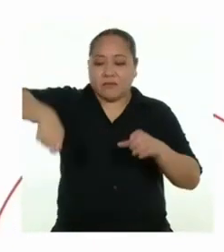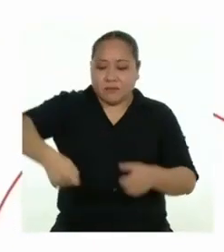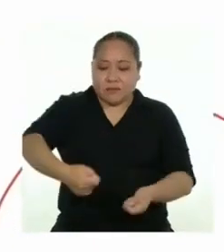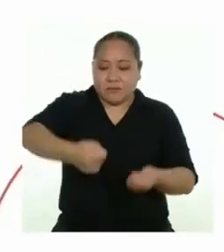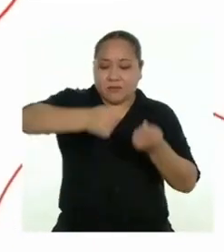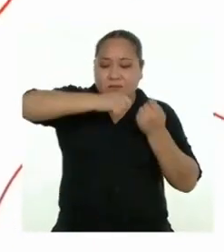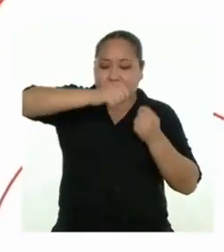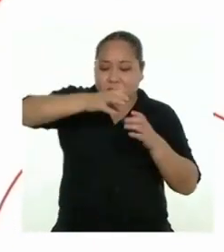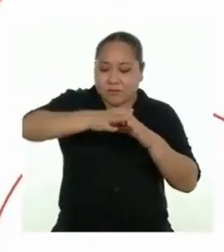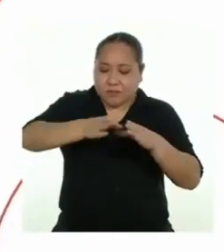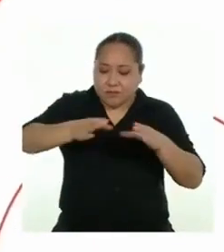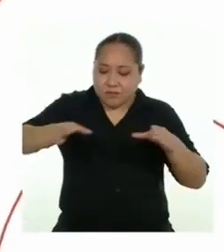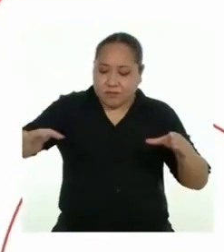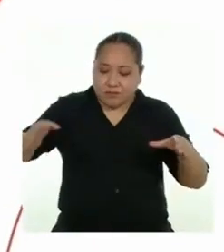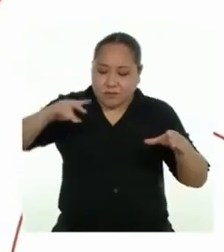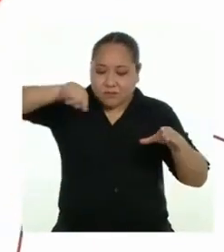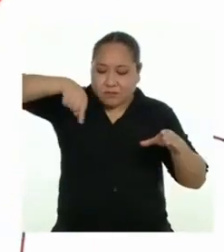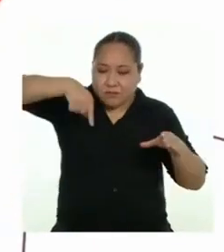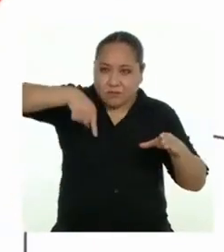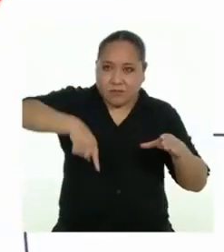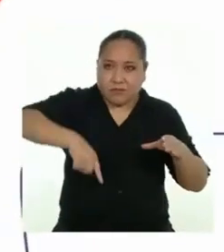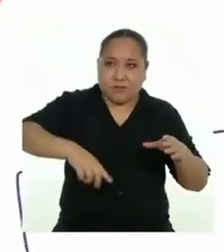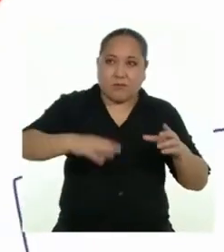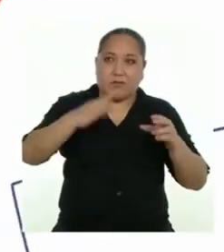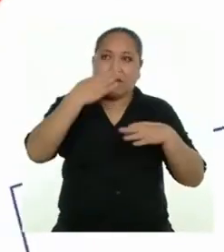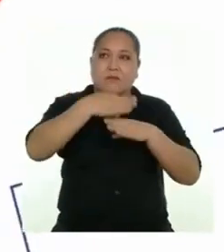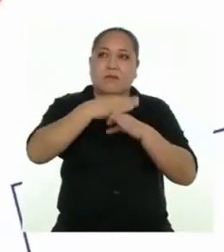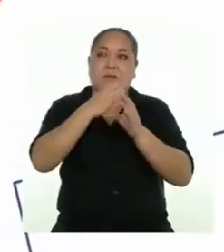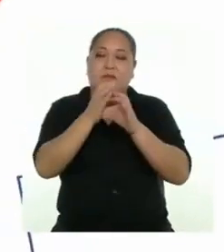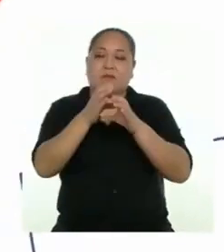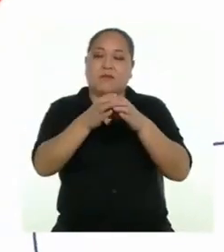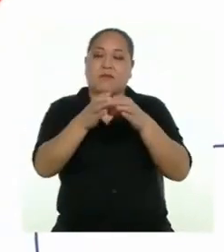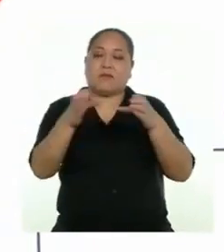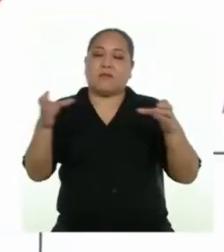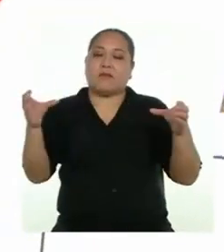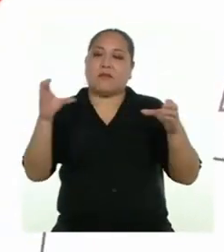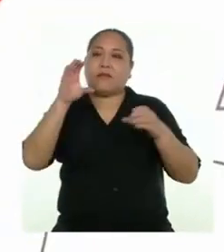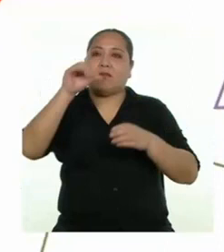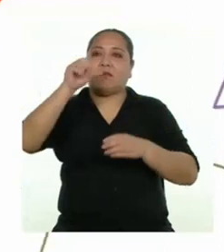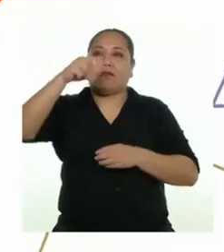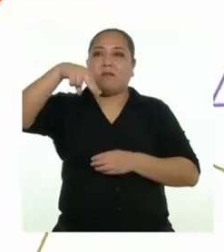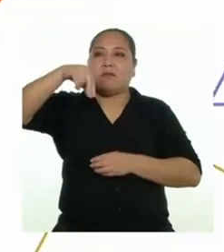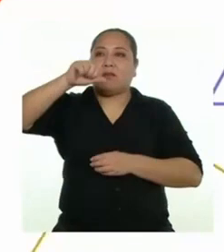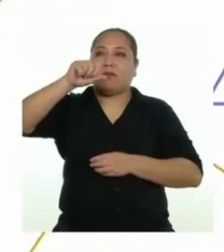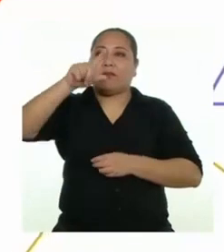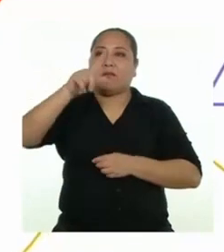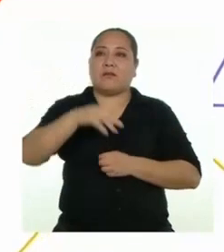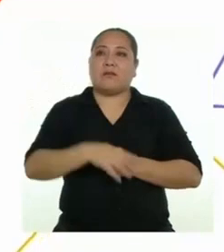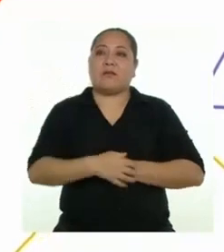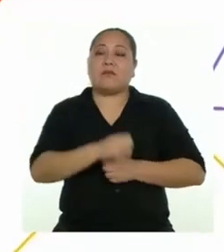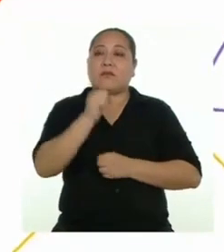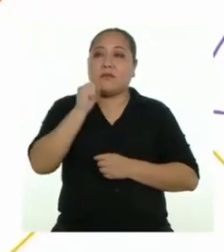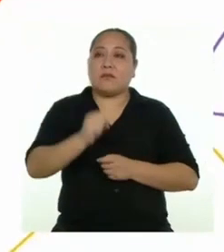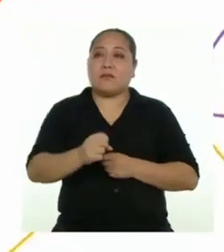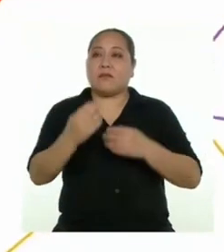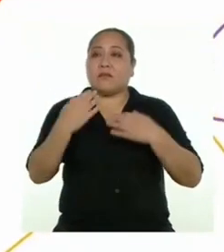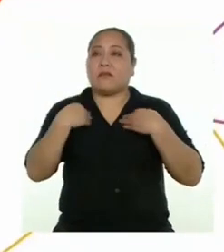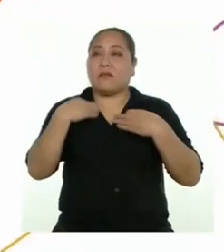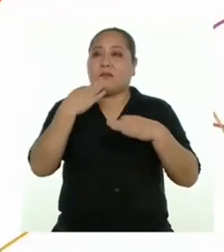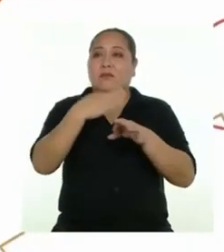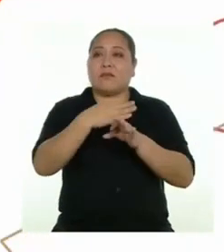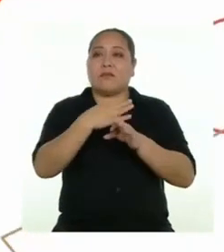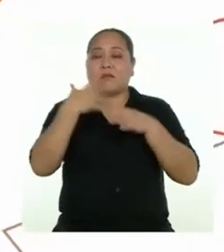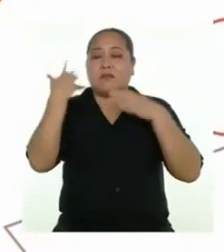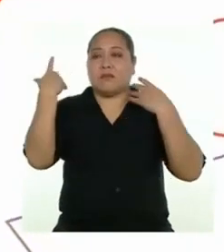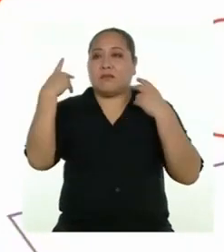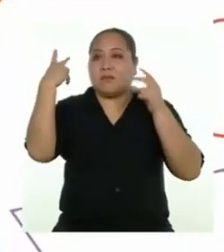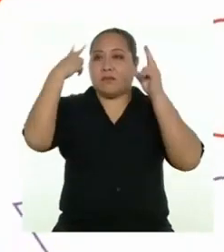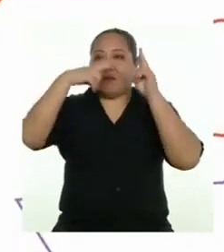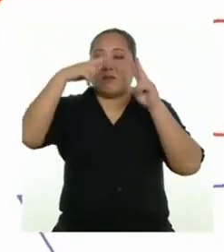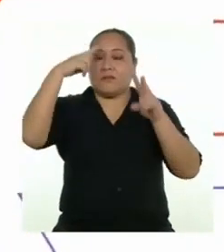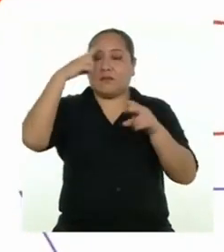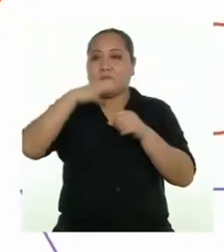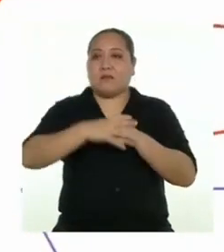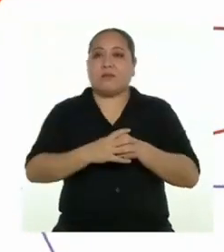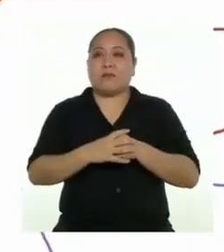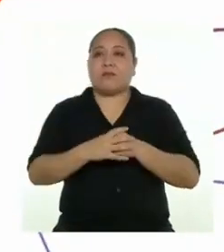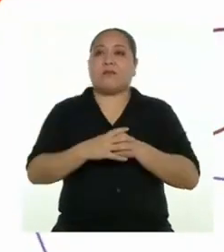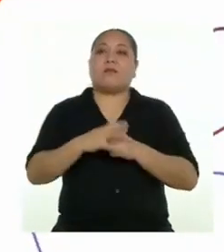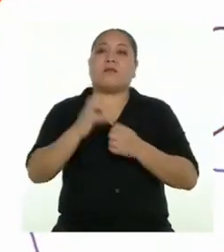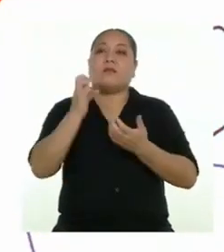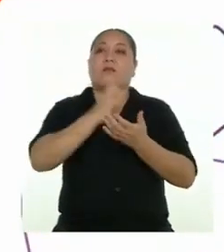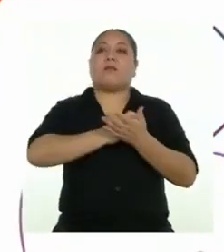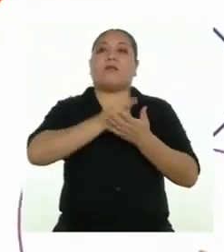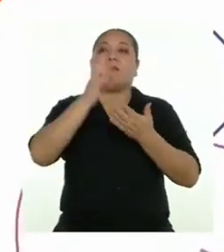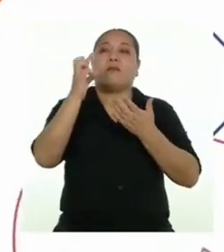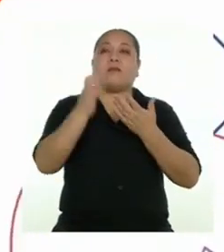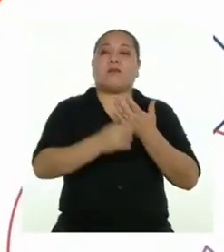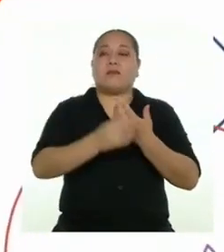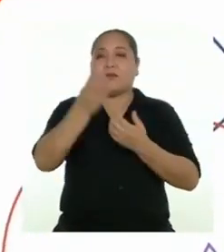realizan en el terreno. Tienen forma de canales. Sí, y tienen forma, como ya habíamos visto en programas anteriores de